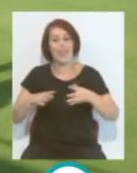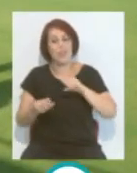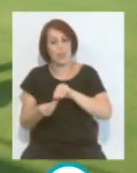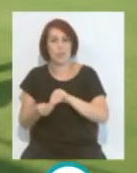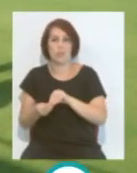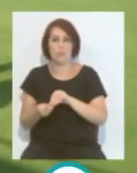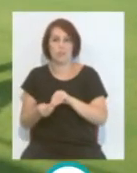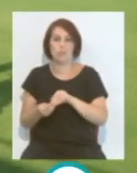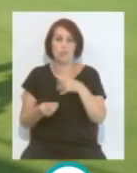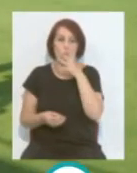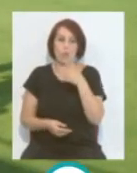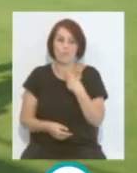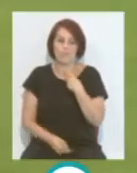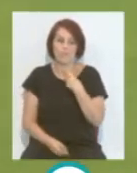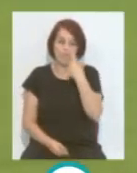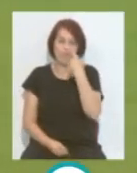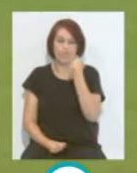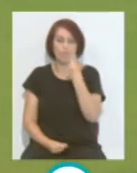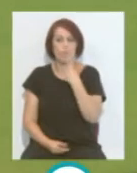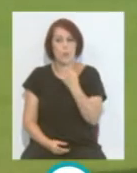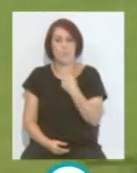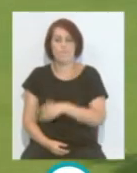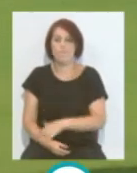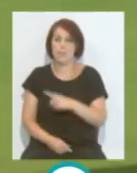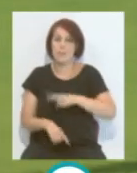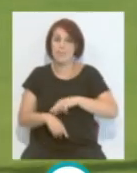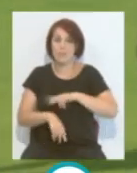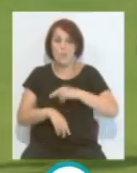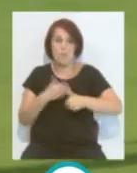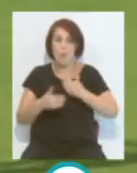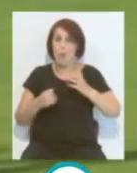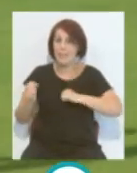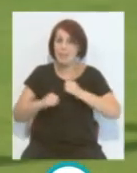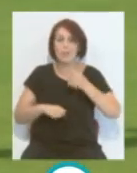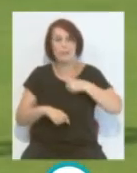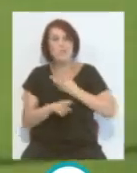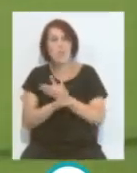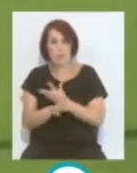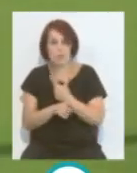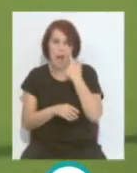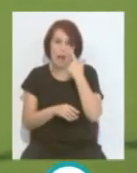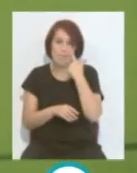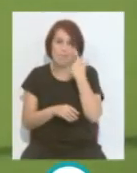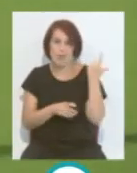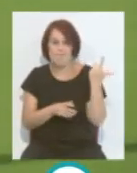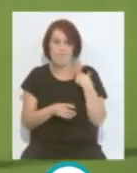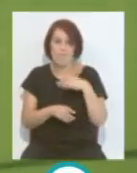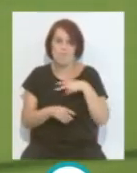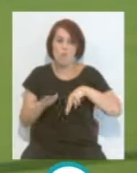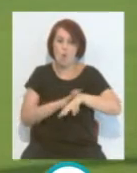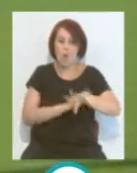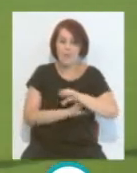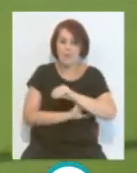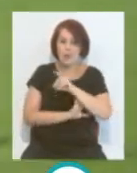adaptación que pueda tener, porque creo que le va a costar. Ya no solo a nivel de ritmo competitivo, sino a nivel de juego, de cómo se afronta o de cómo se entiende el fútbol